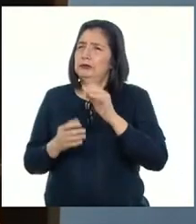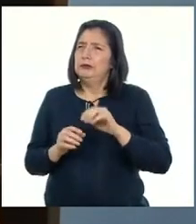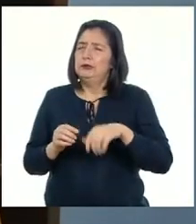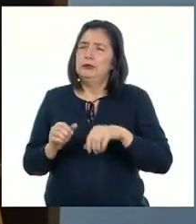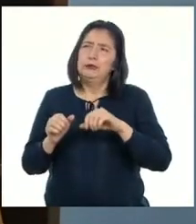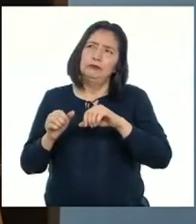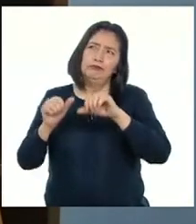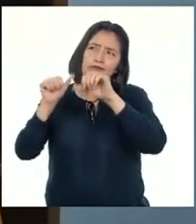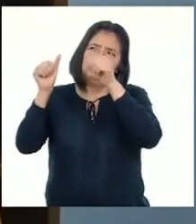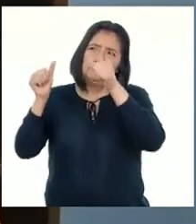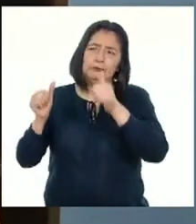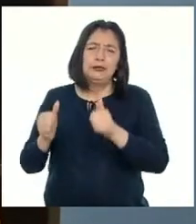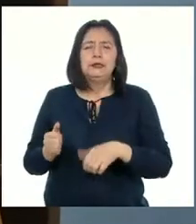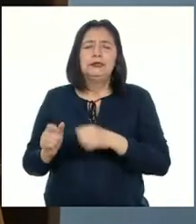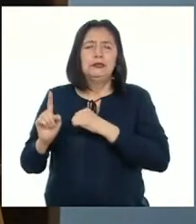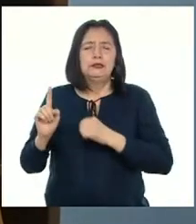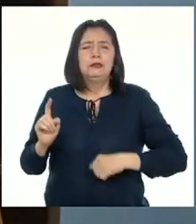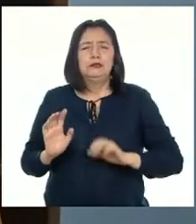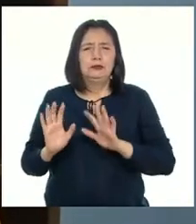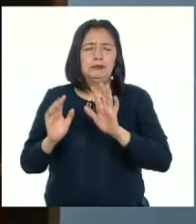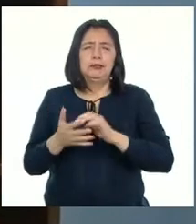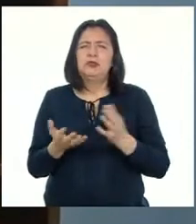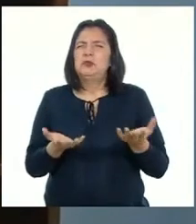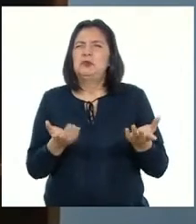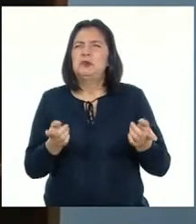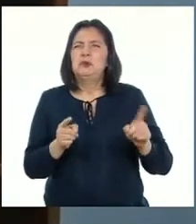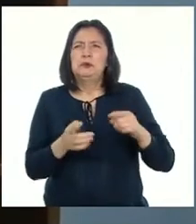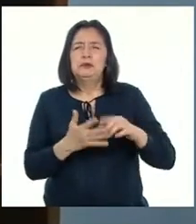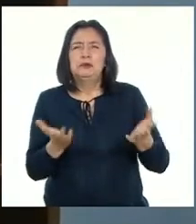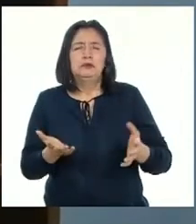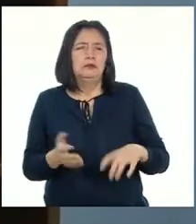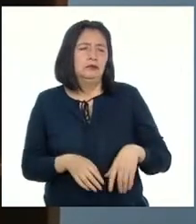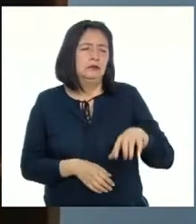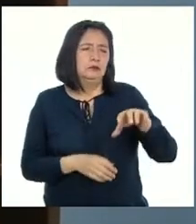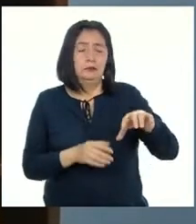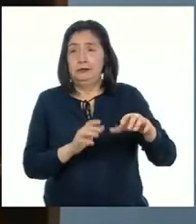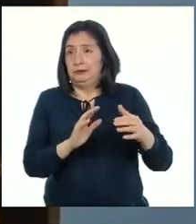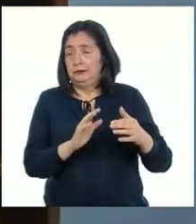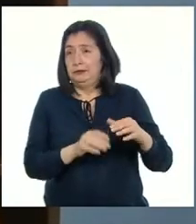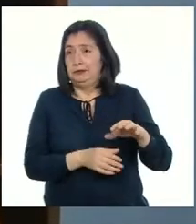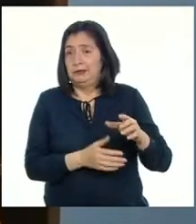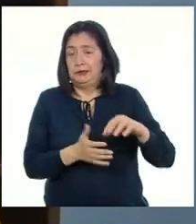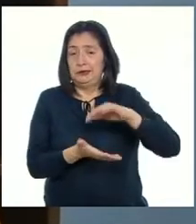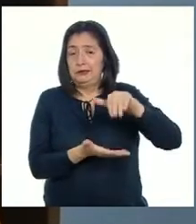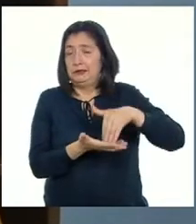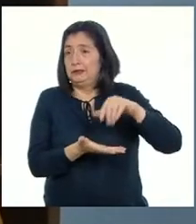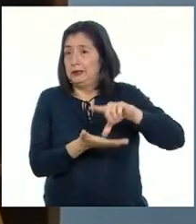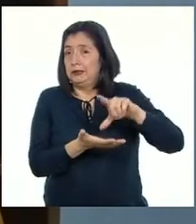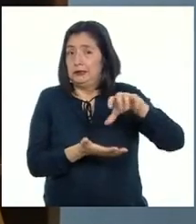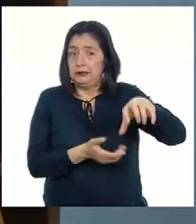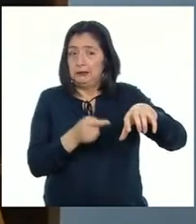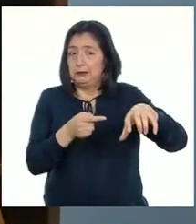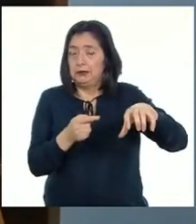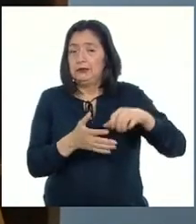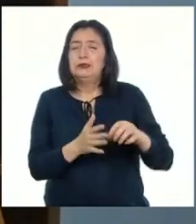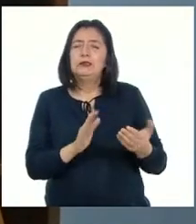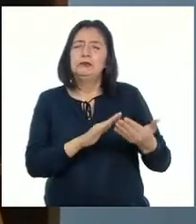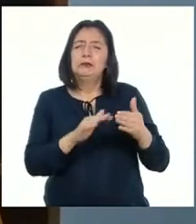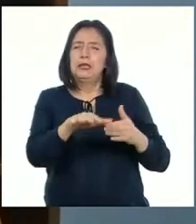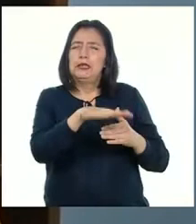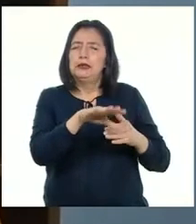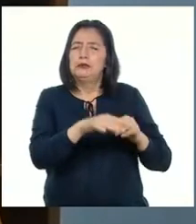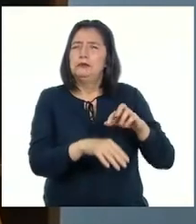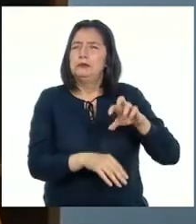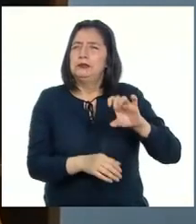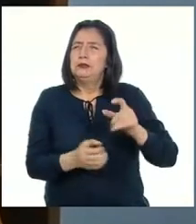El Señor de los Milagros surgió en el barrio Pachacamilla Lo que hoy forma parte del cercado de Lima Este barrio tenía una